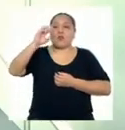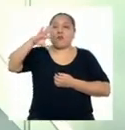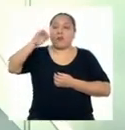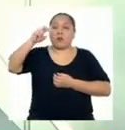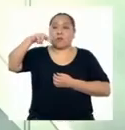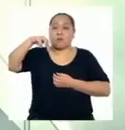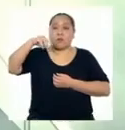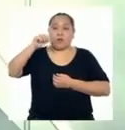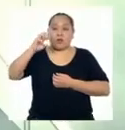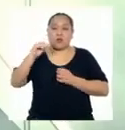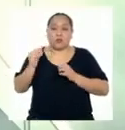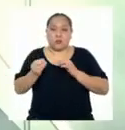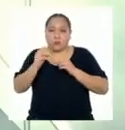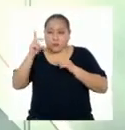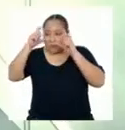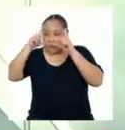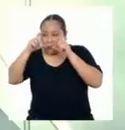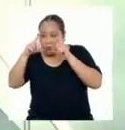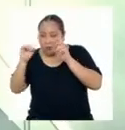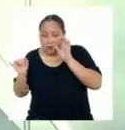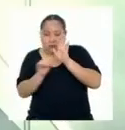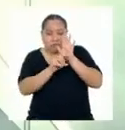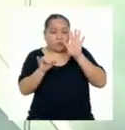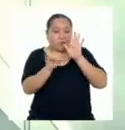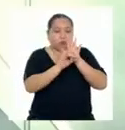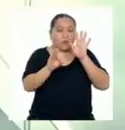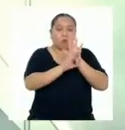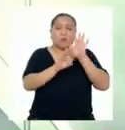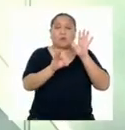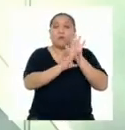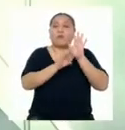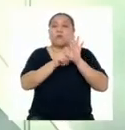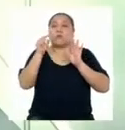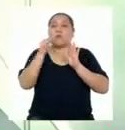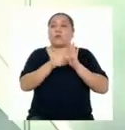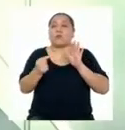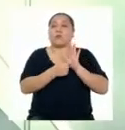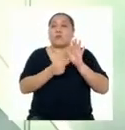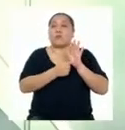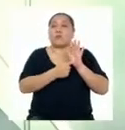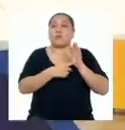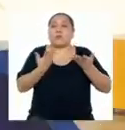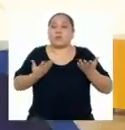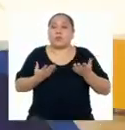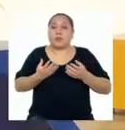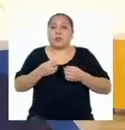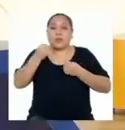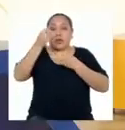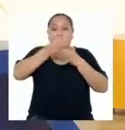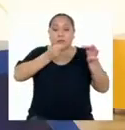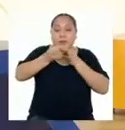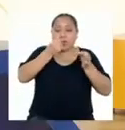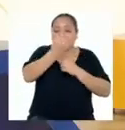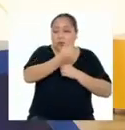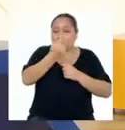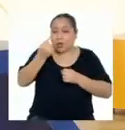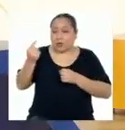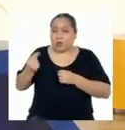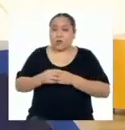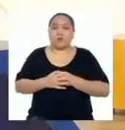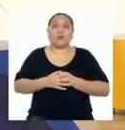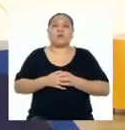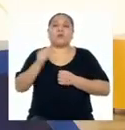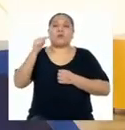representativas y añadir sus respectivos textos con base científica para terminar su infografía. Recuerden registrar